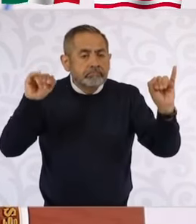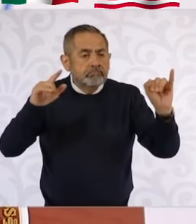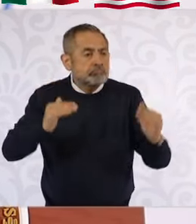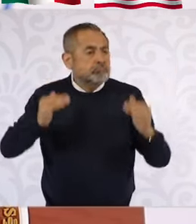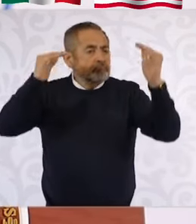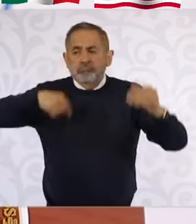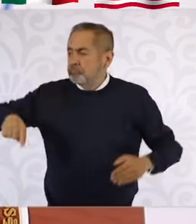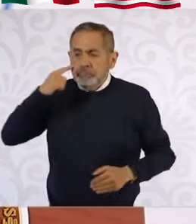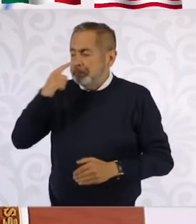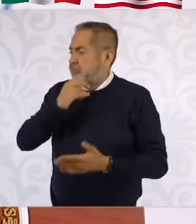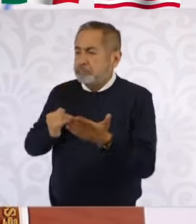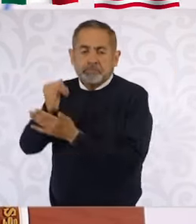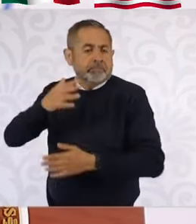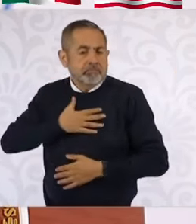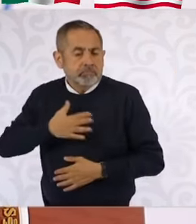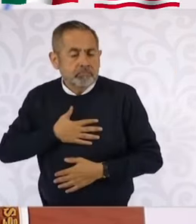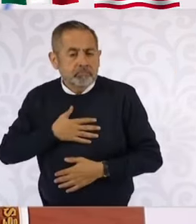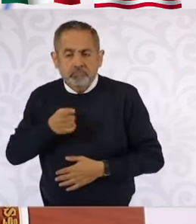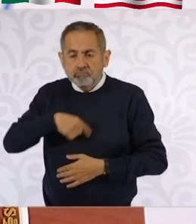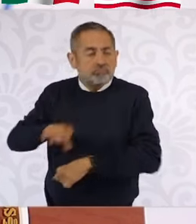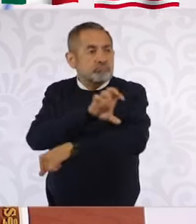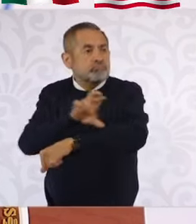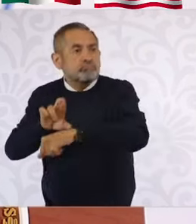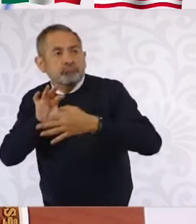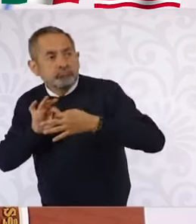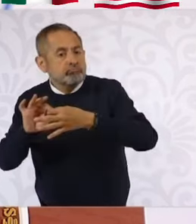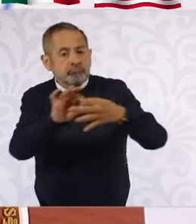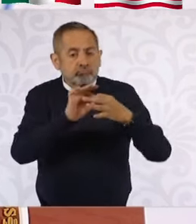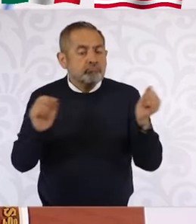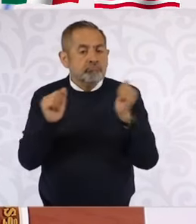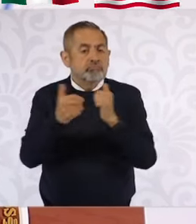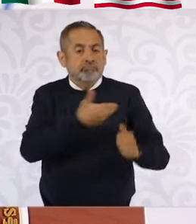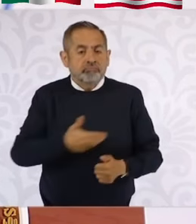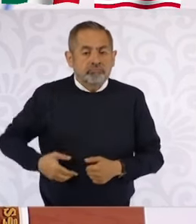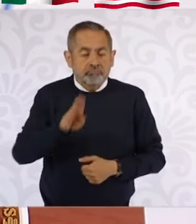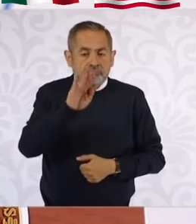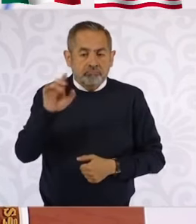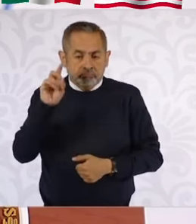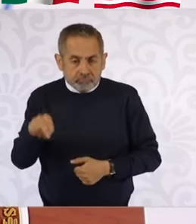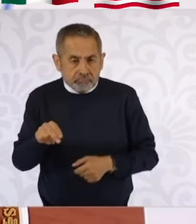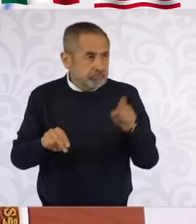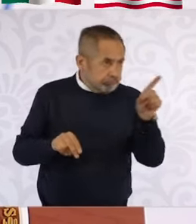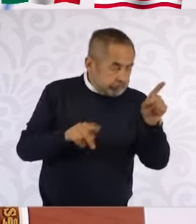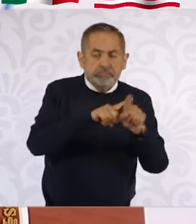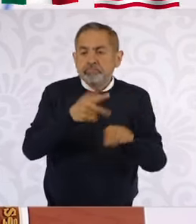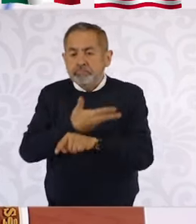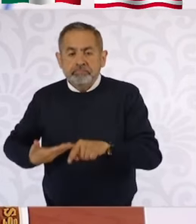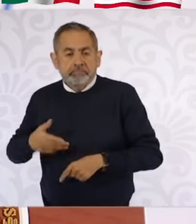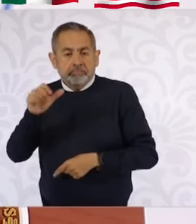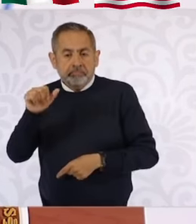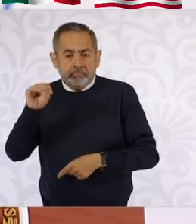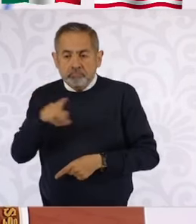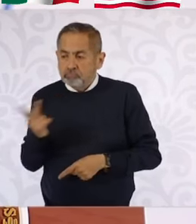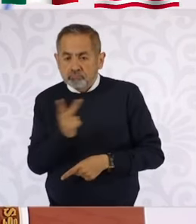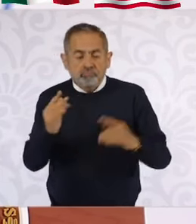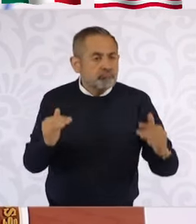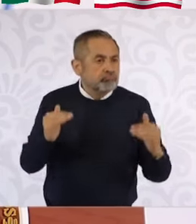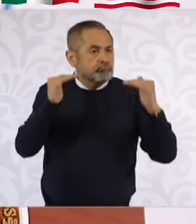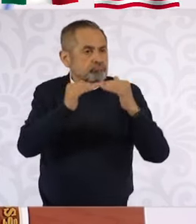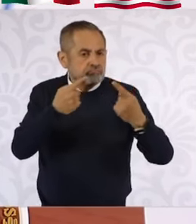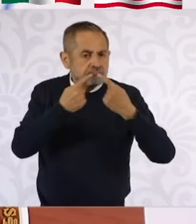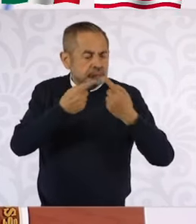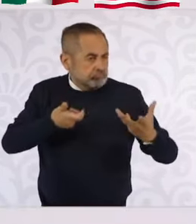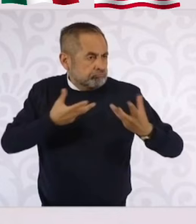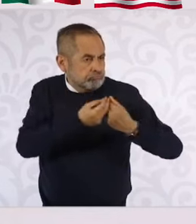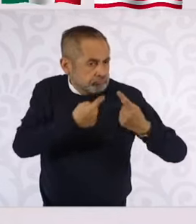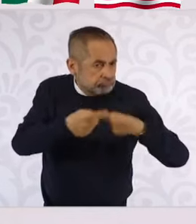soberano. Nos coordinamos con el presidente Biden, el presidente López Obrador, tuvo un diálogo de alto nivel, que le